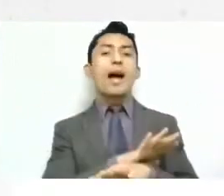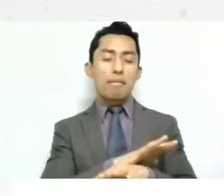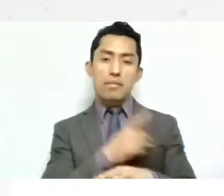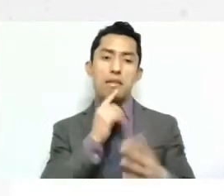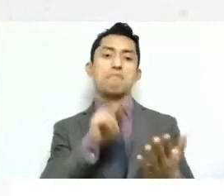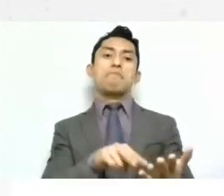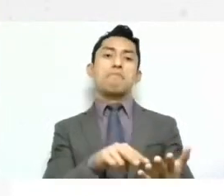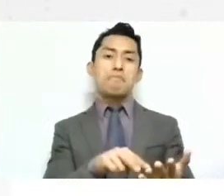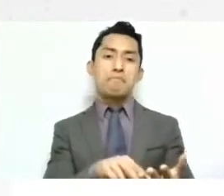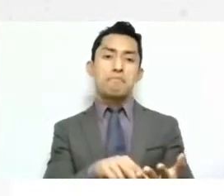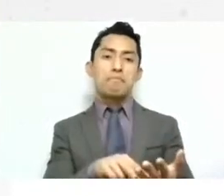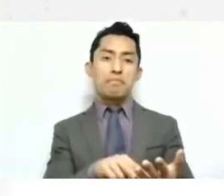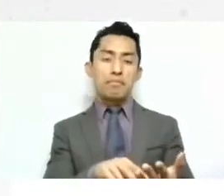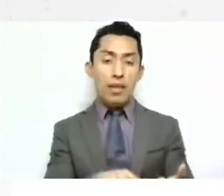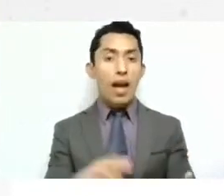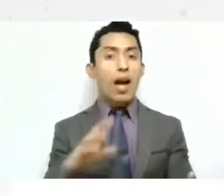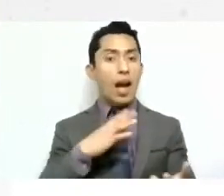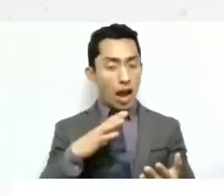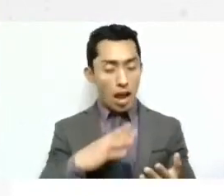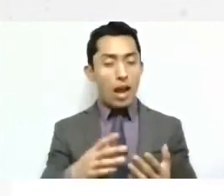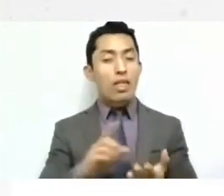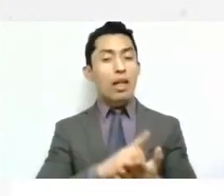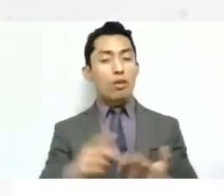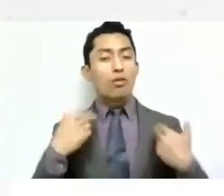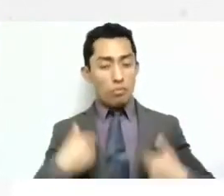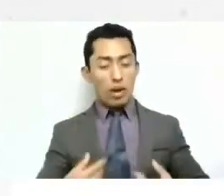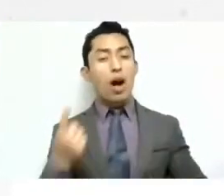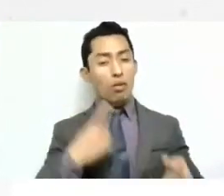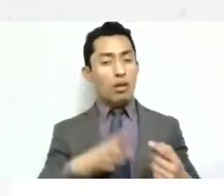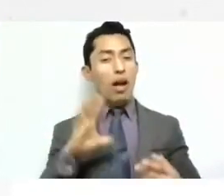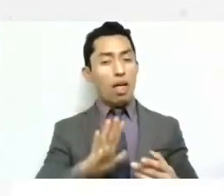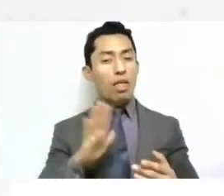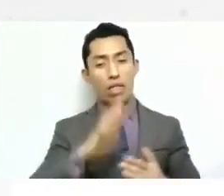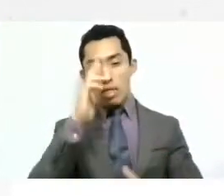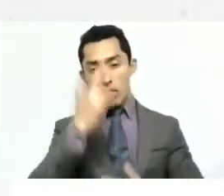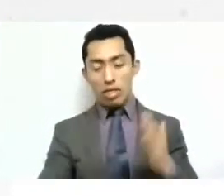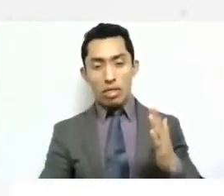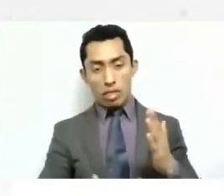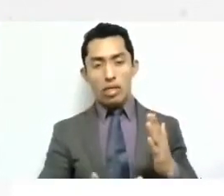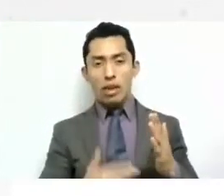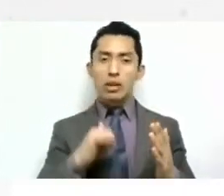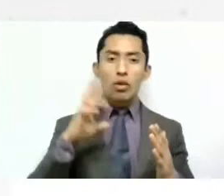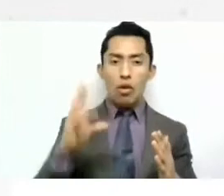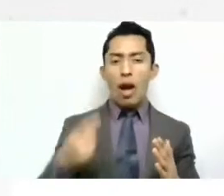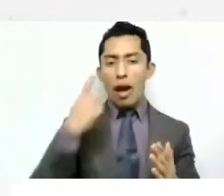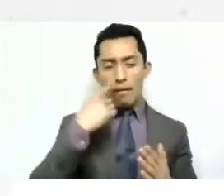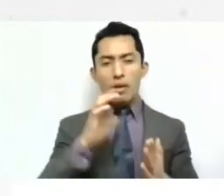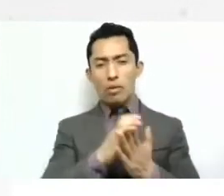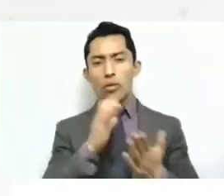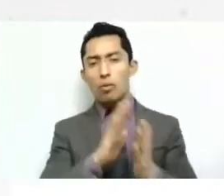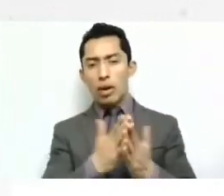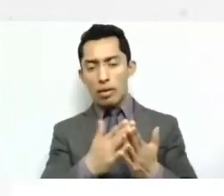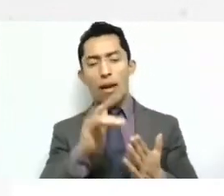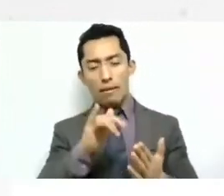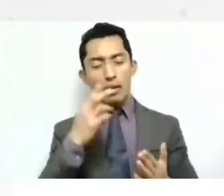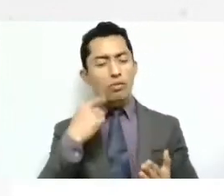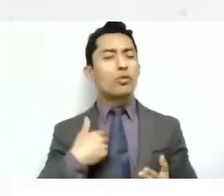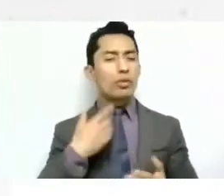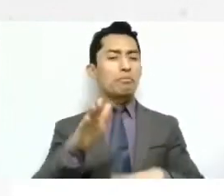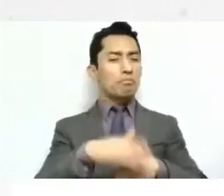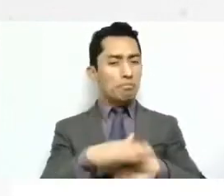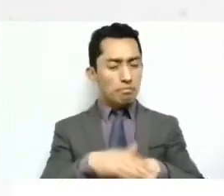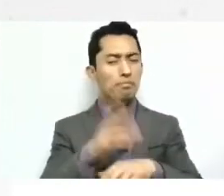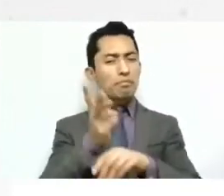vulnerando los derechos fundamentales con este ejercicio de este cuaderno. Entonces, yo los invito a que lo